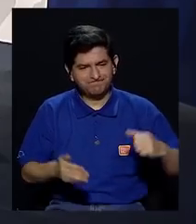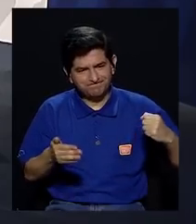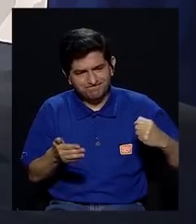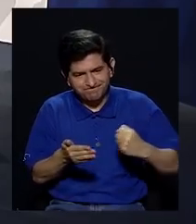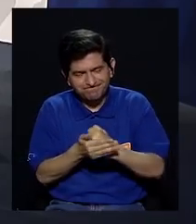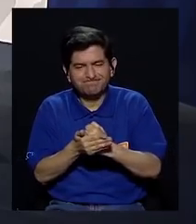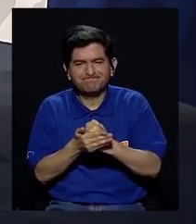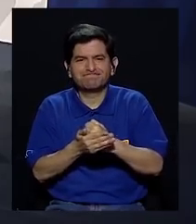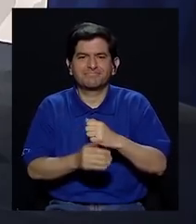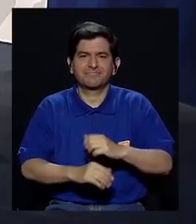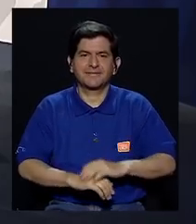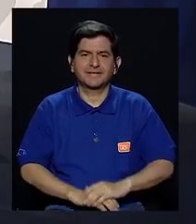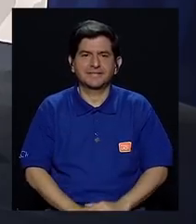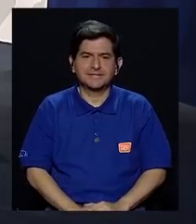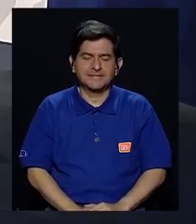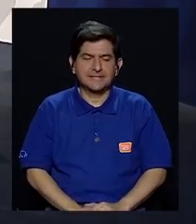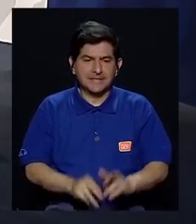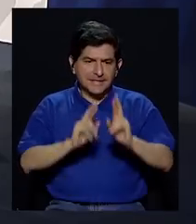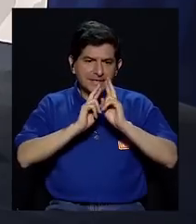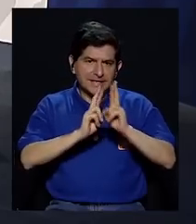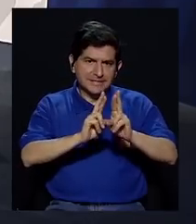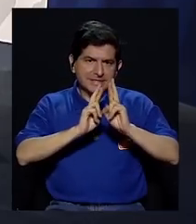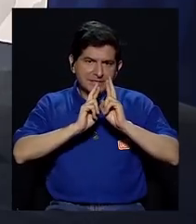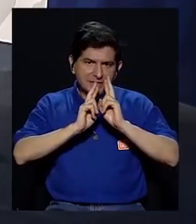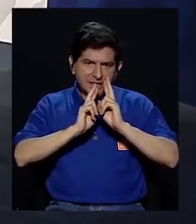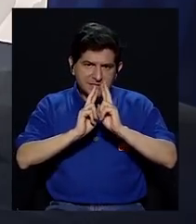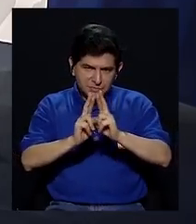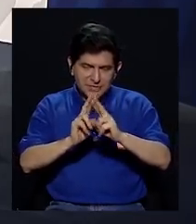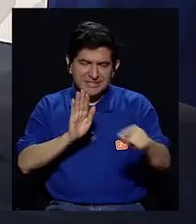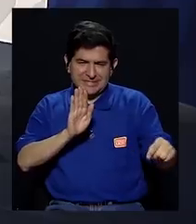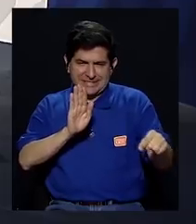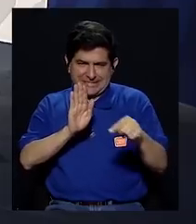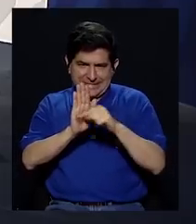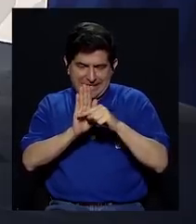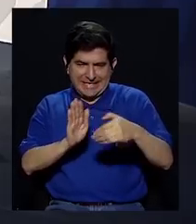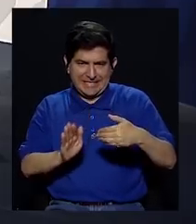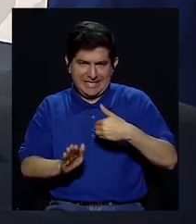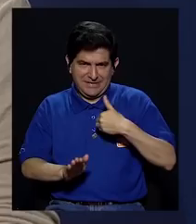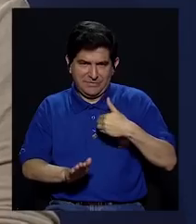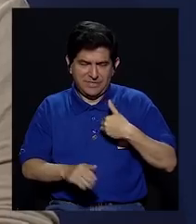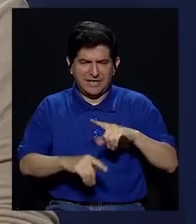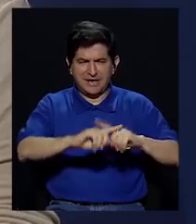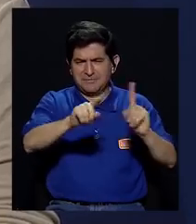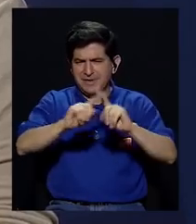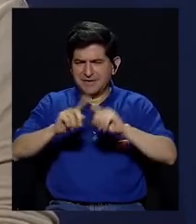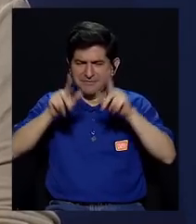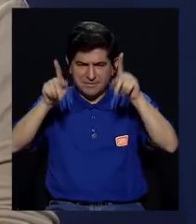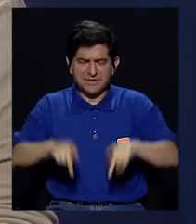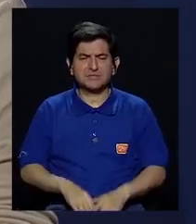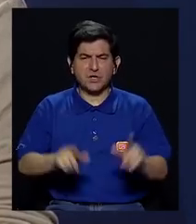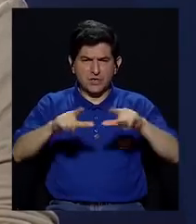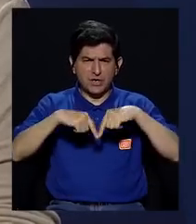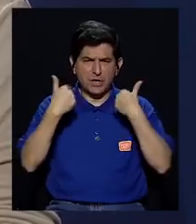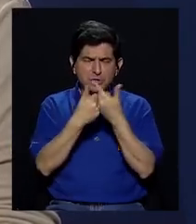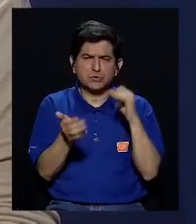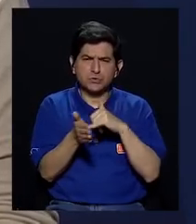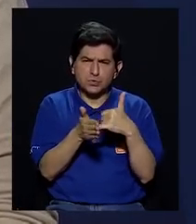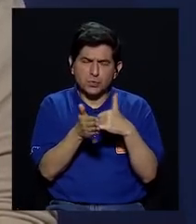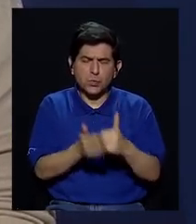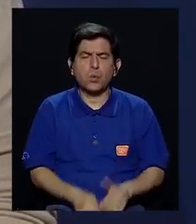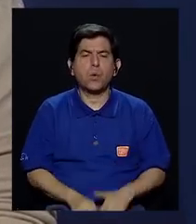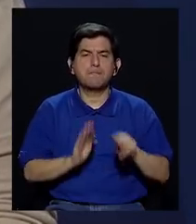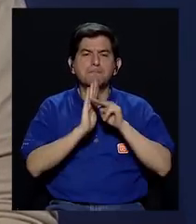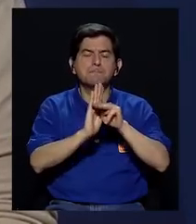lastimosamente, el resultado tremendamente negativo que ha tenido para muchísima gente, para las clases más vulnerables,